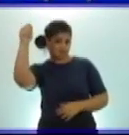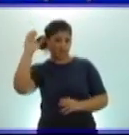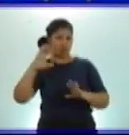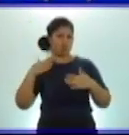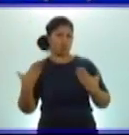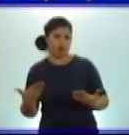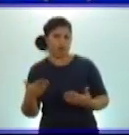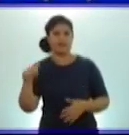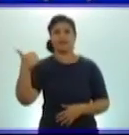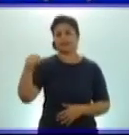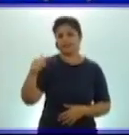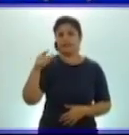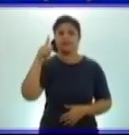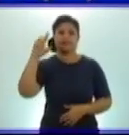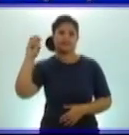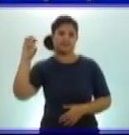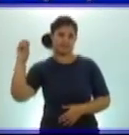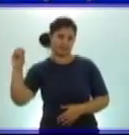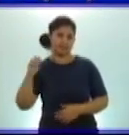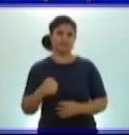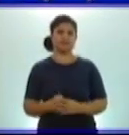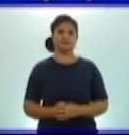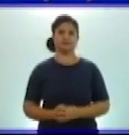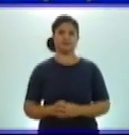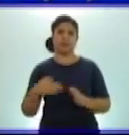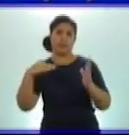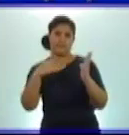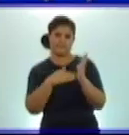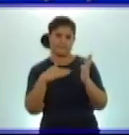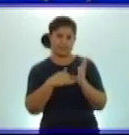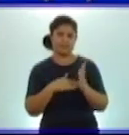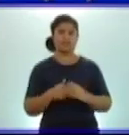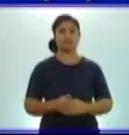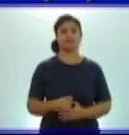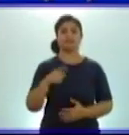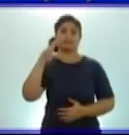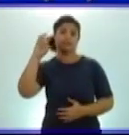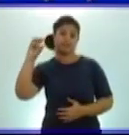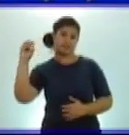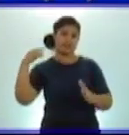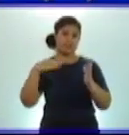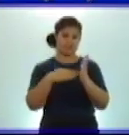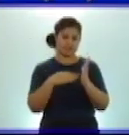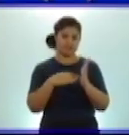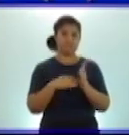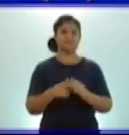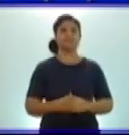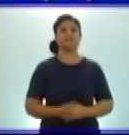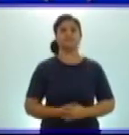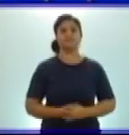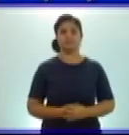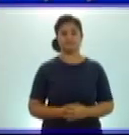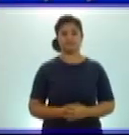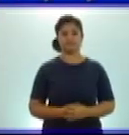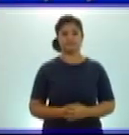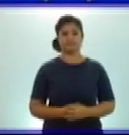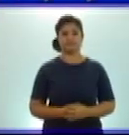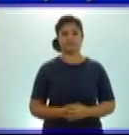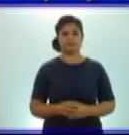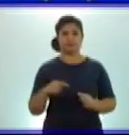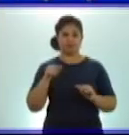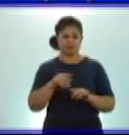10.000, que los expresamos de manera breve, como aparece en la tercera posibilidad, como 10